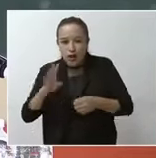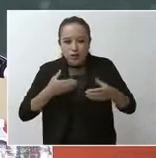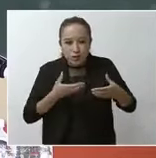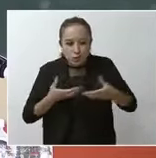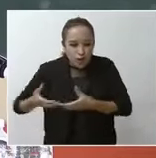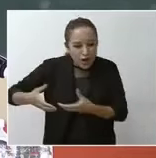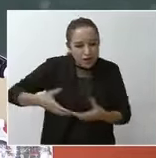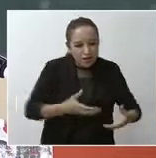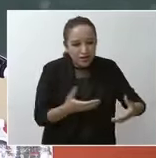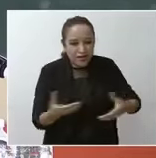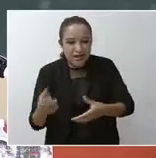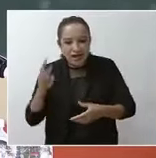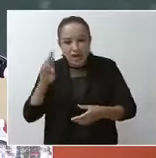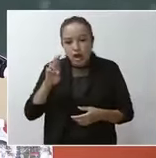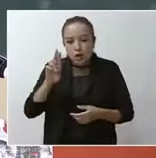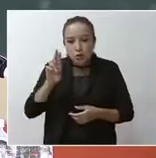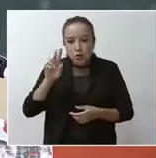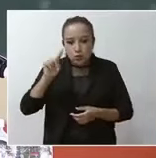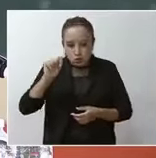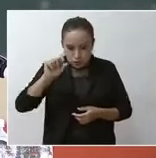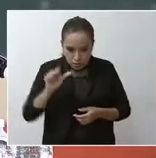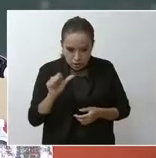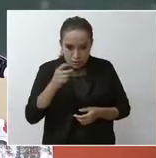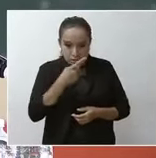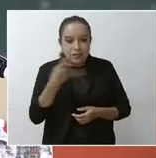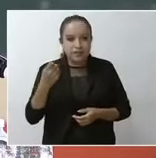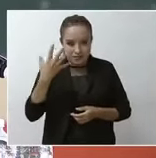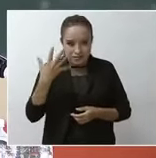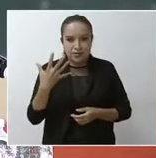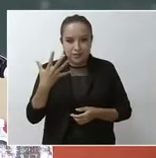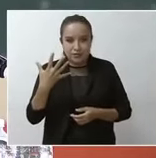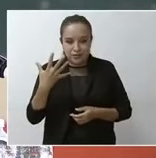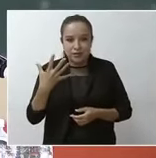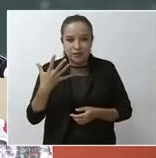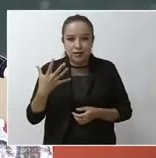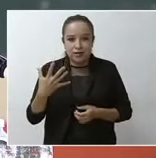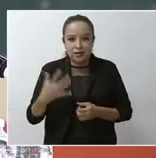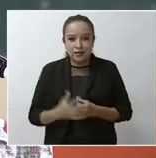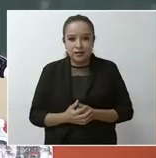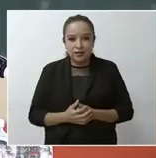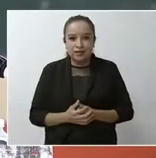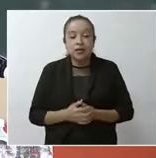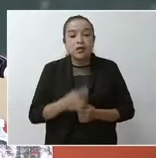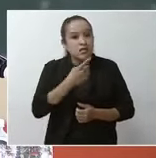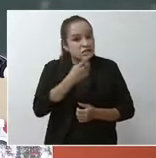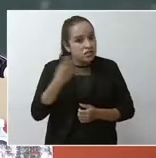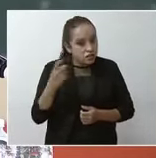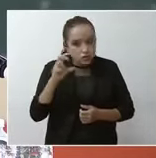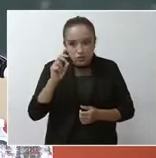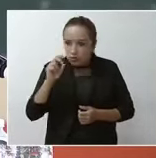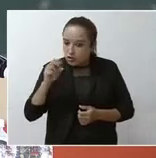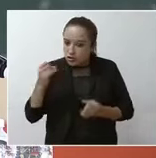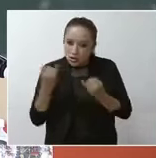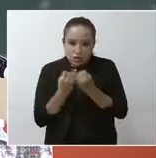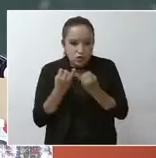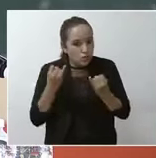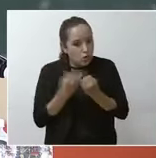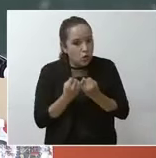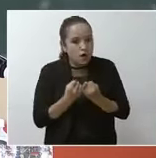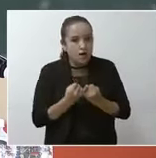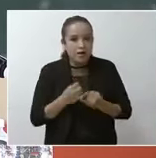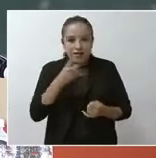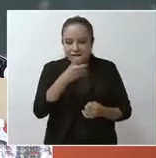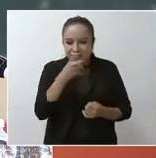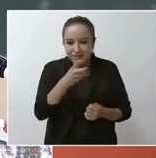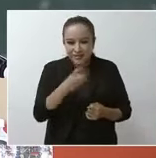105, la 130, así como la 85 de Portezuelo a los límites